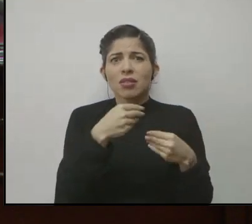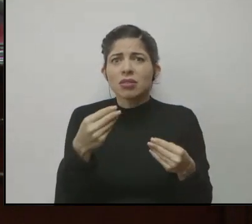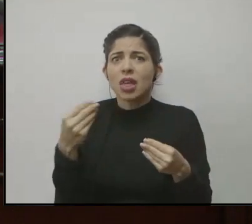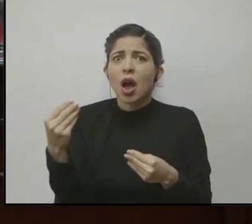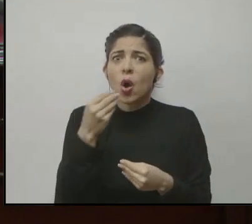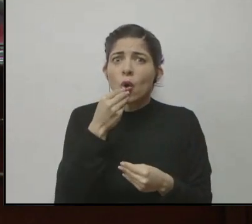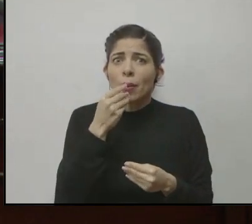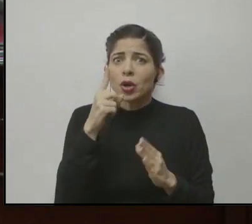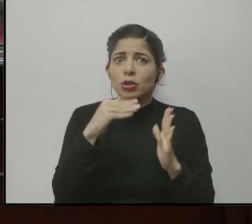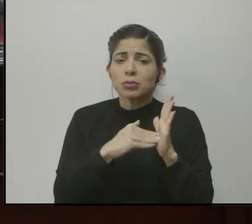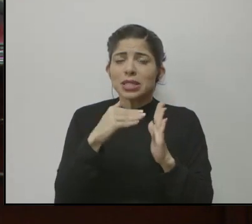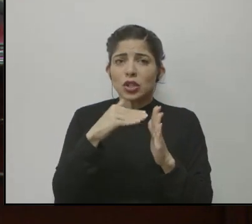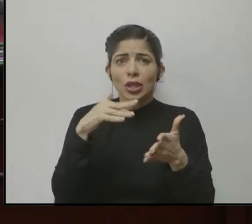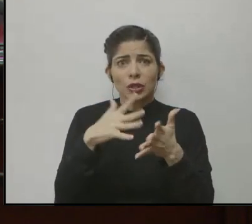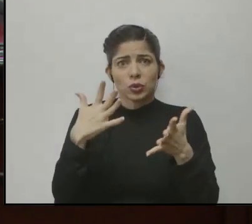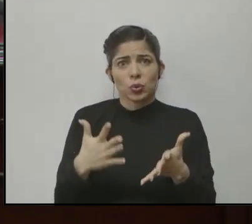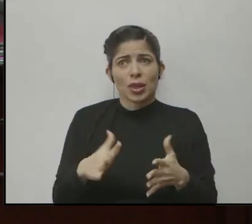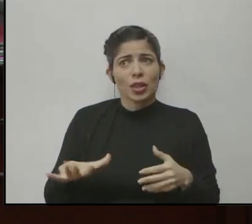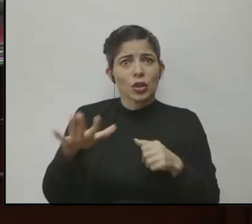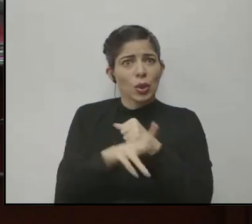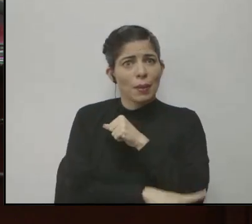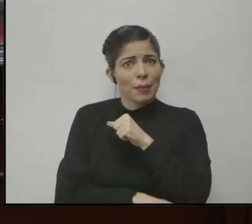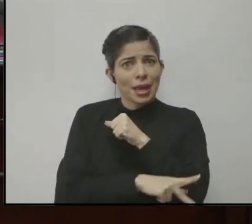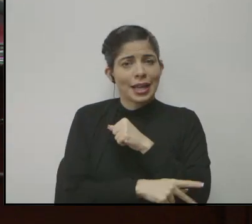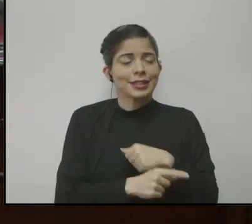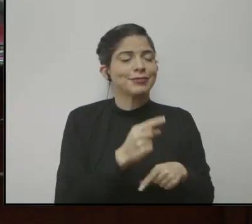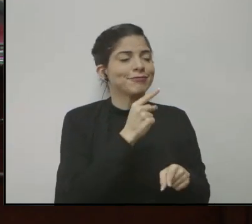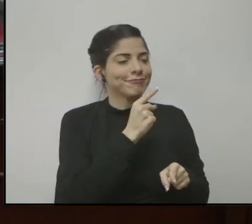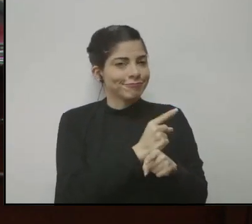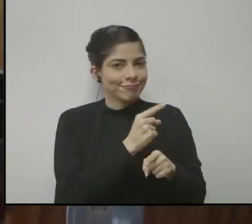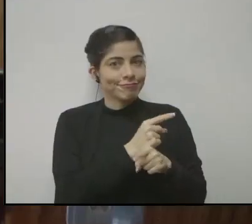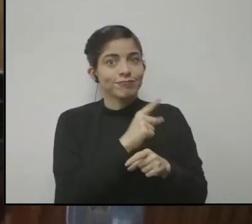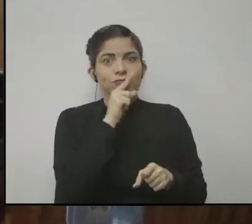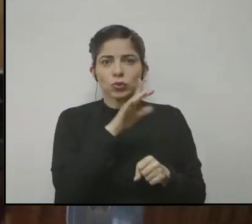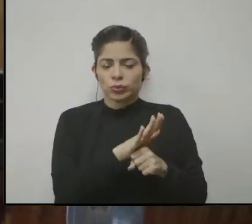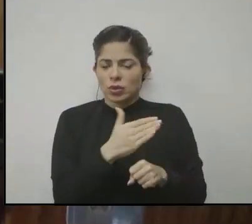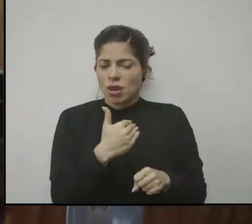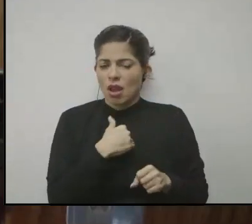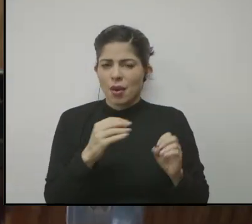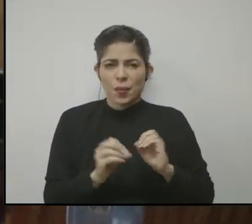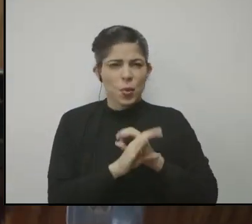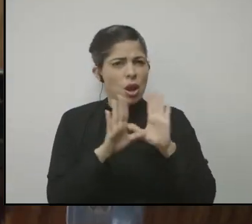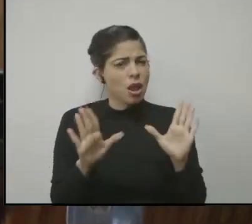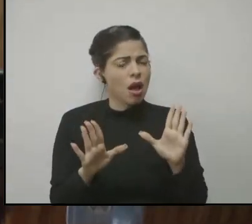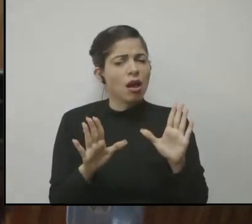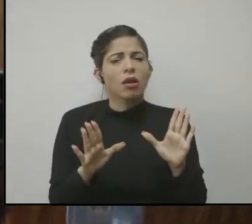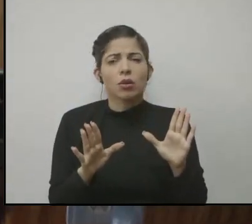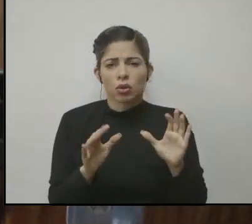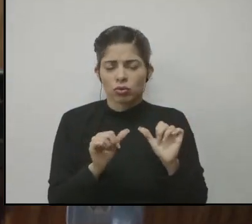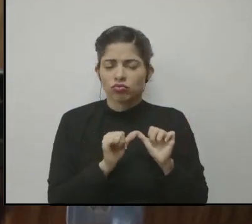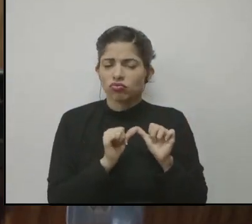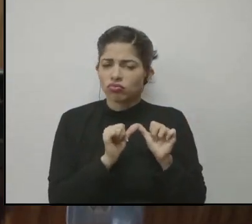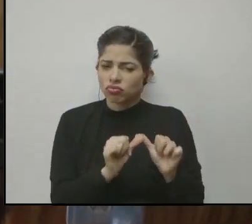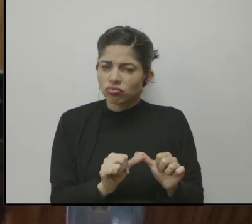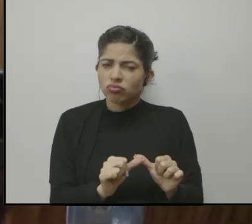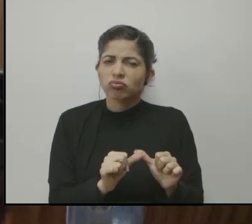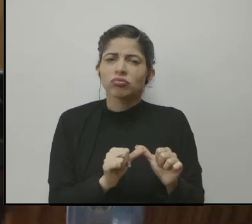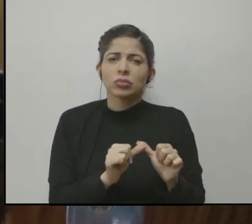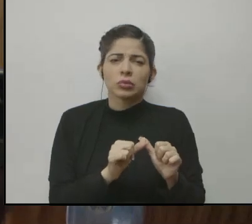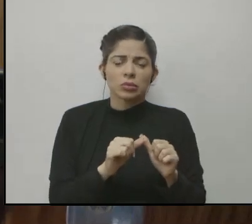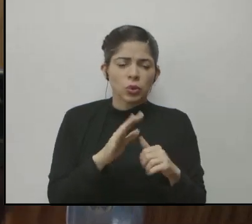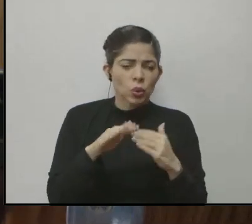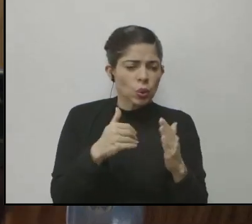al millón de estudiantes en el país. Así es, señor. Ese compromiso lo tenemos muy claro. Y hemos venido haciendo todos los